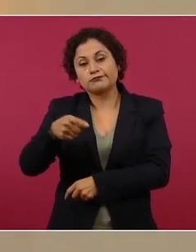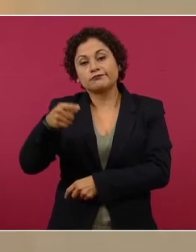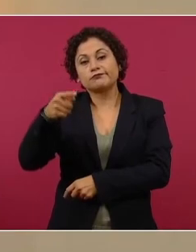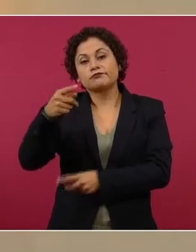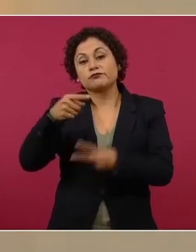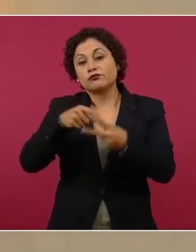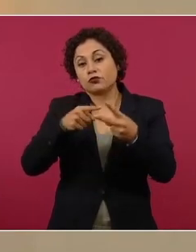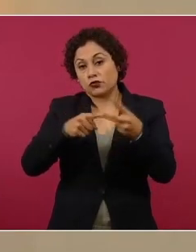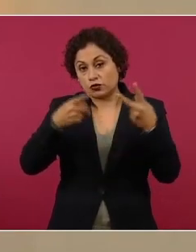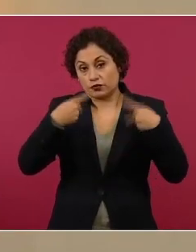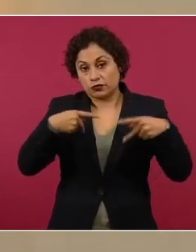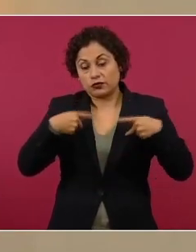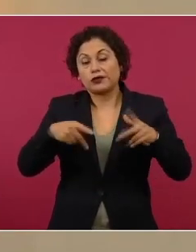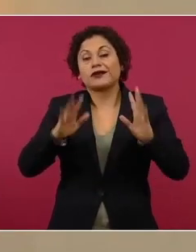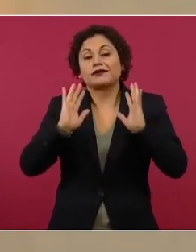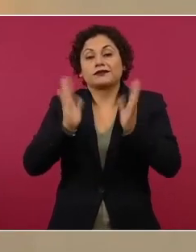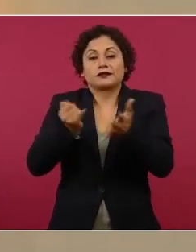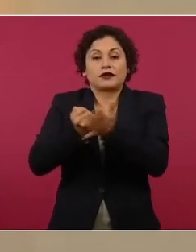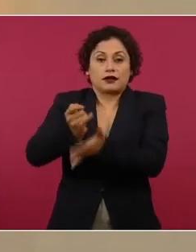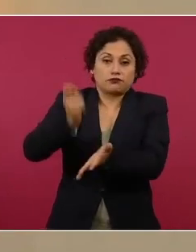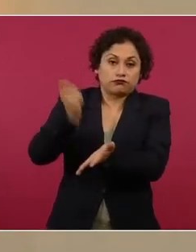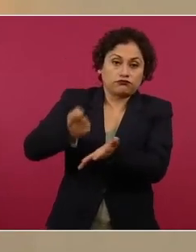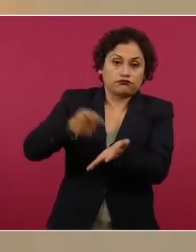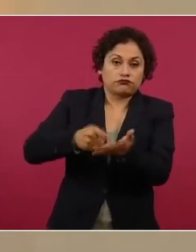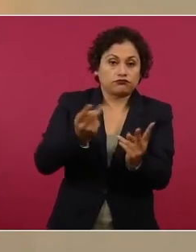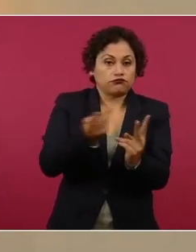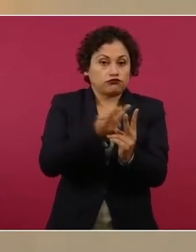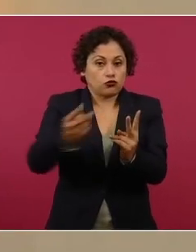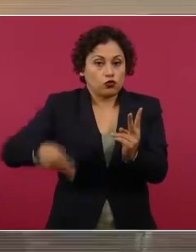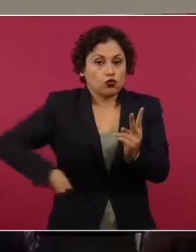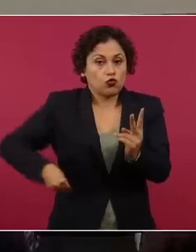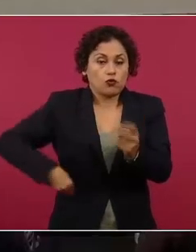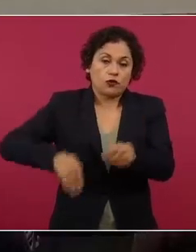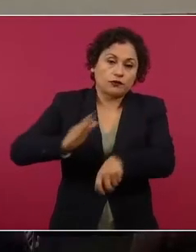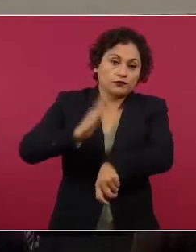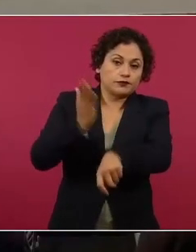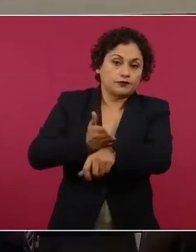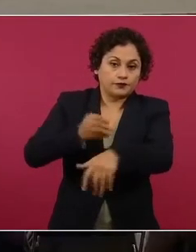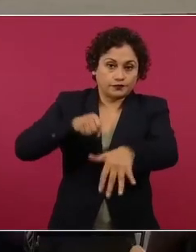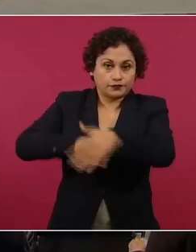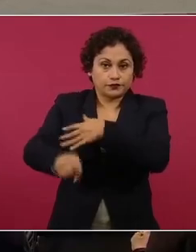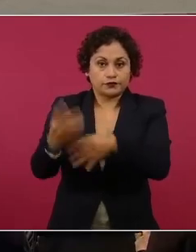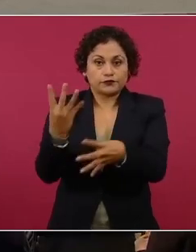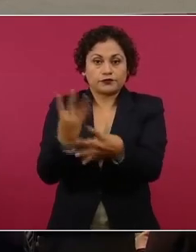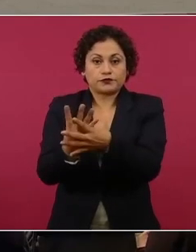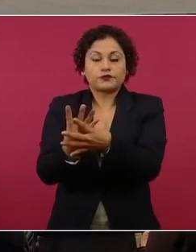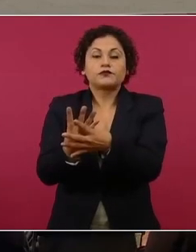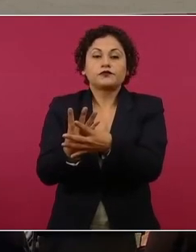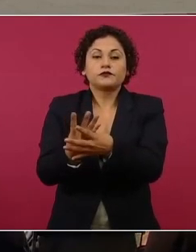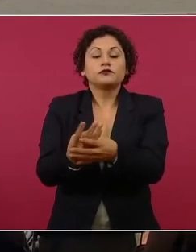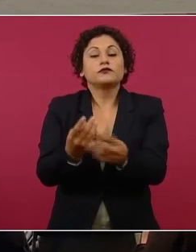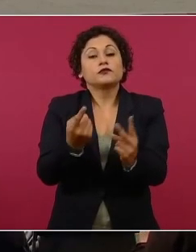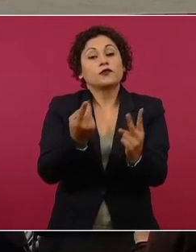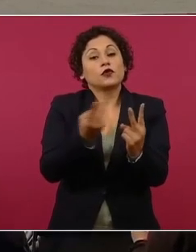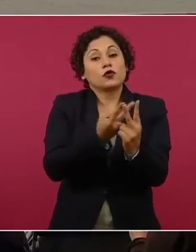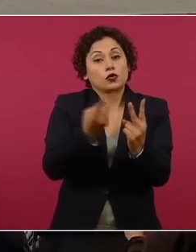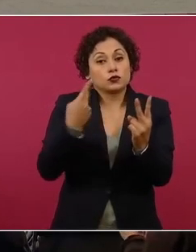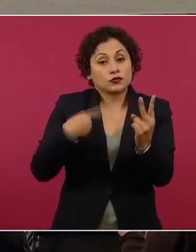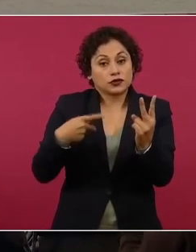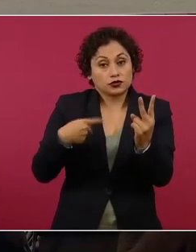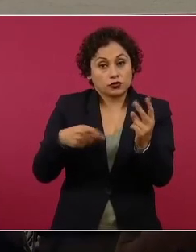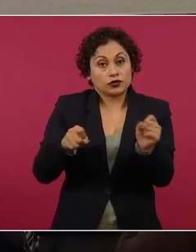sentenciados como responsables del homicidio de Margarito. Y ellos son parte, siguiente,